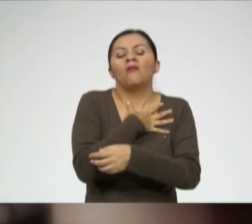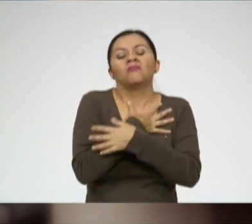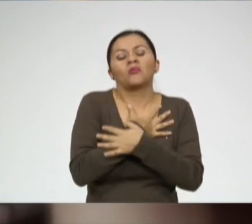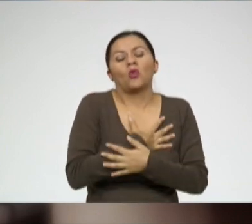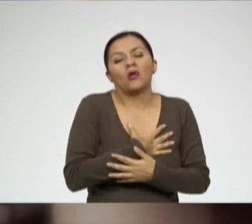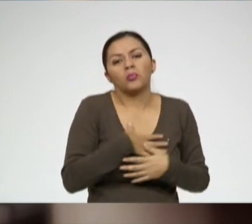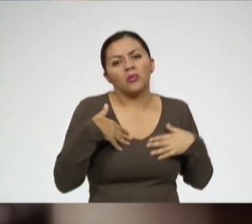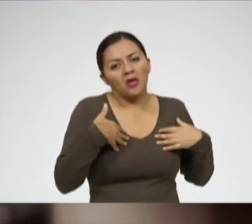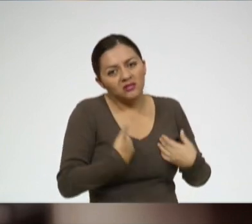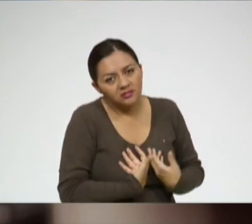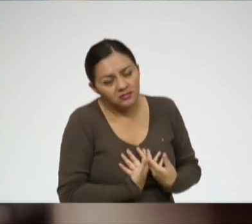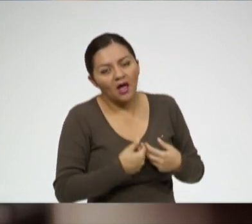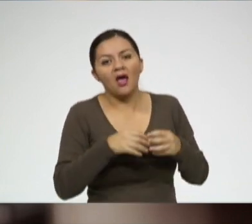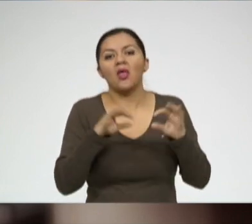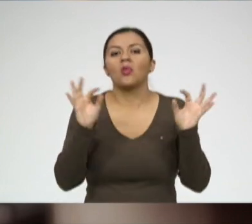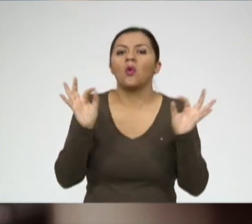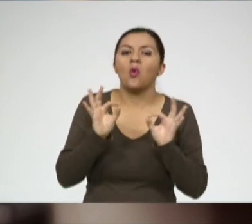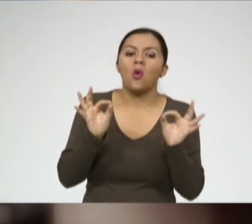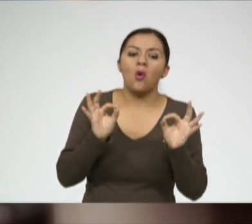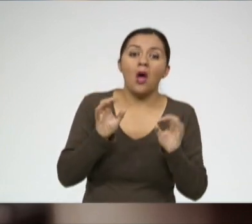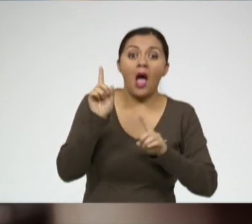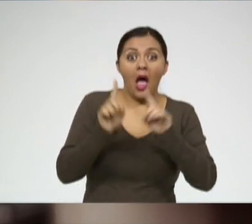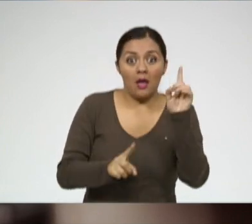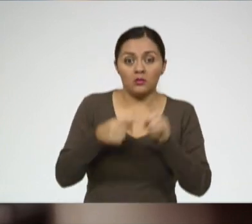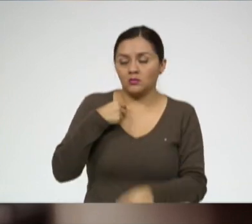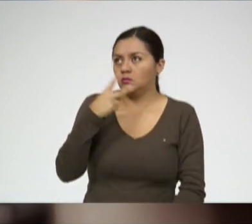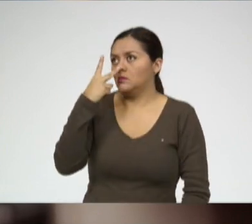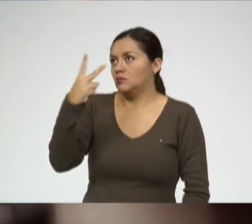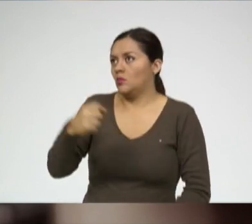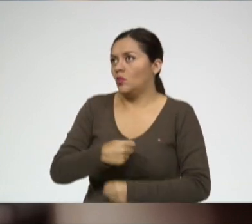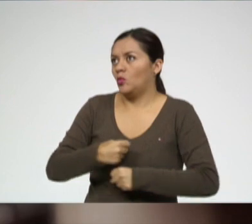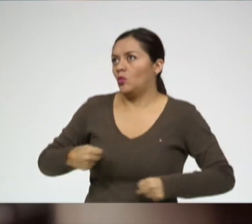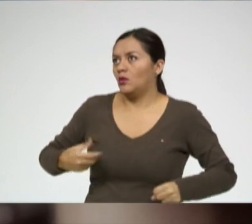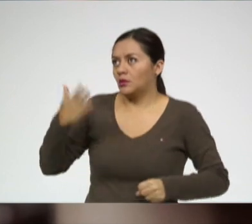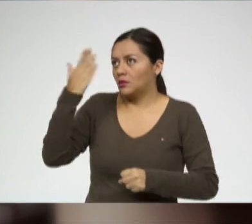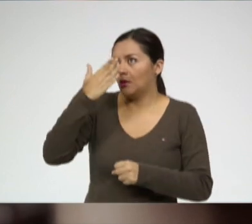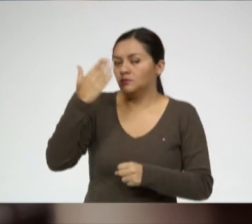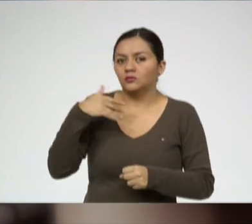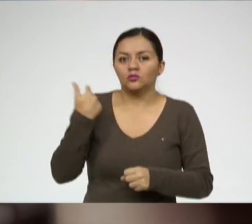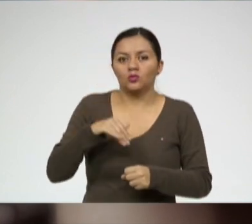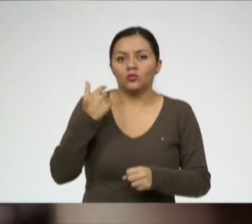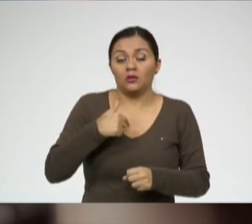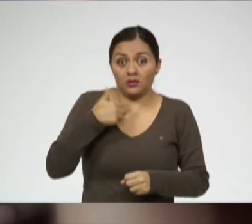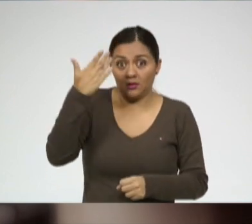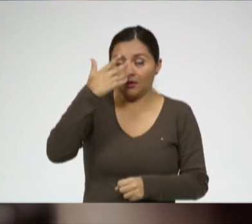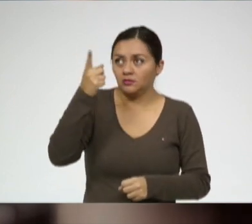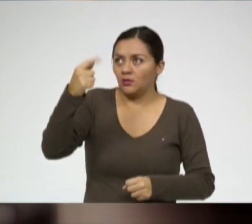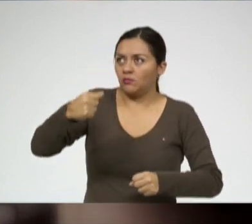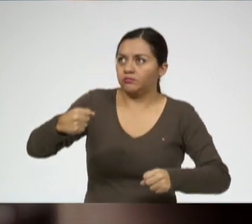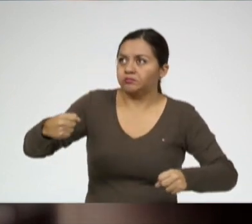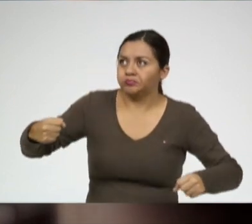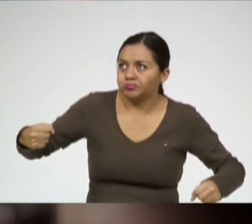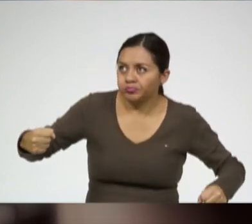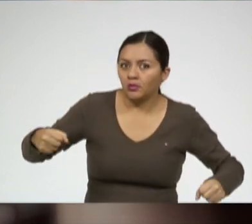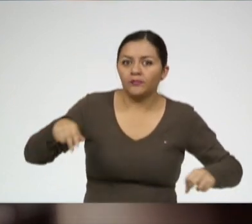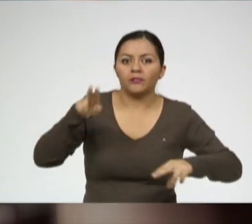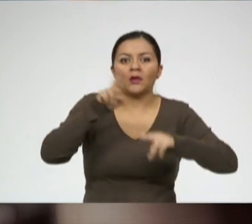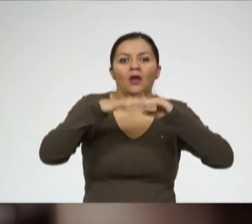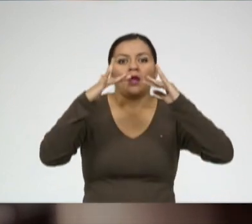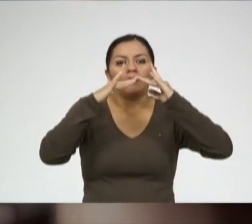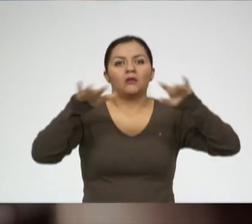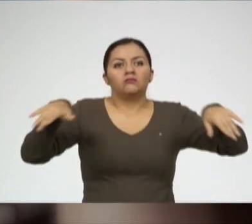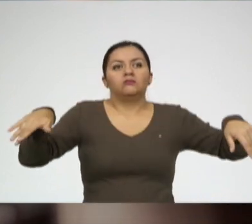porque a veces sí me ha impactado muchos casos que sacan en la tele que algunos se quedan en la cama